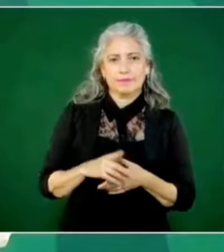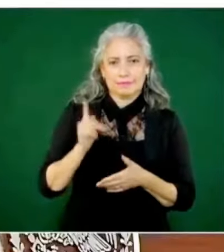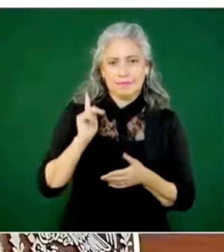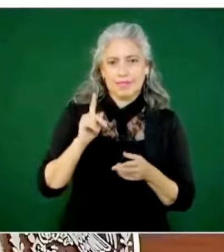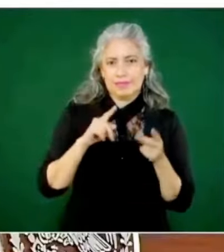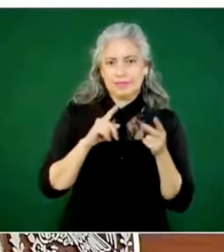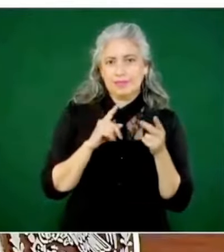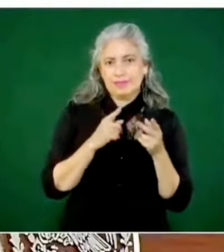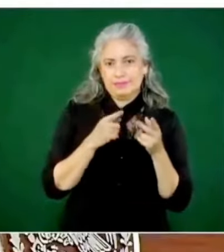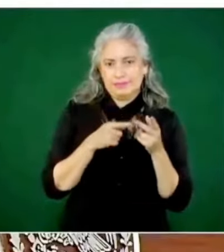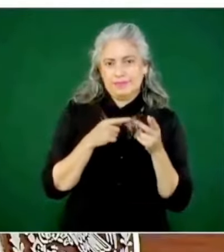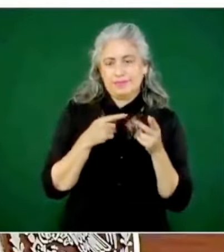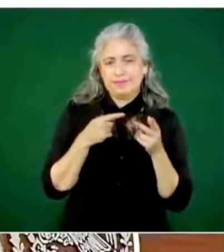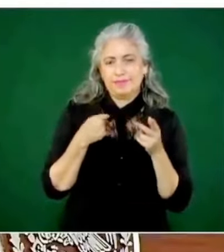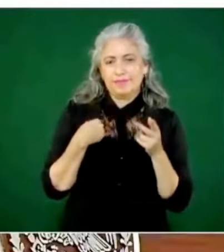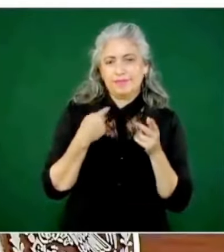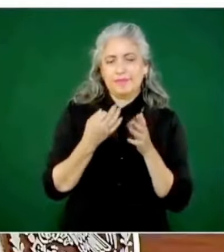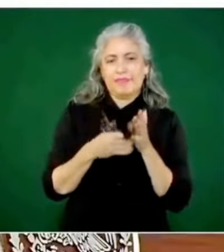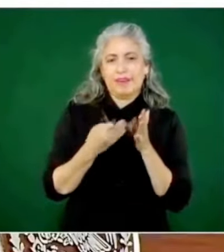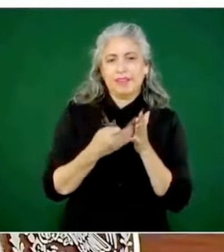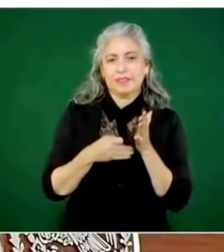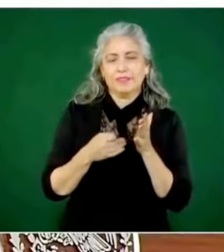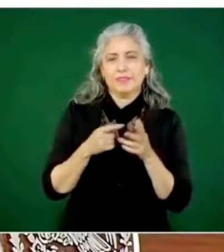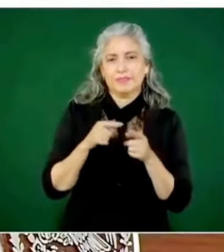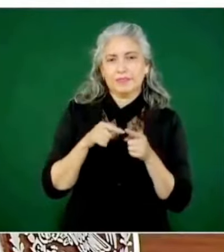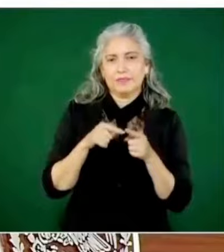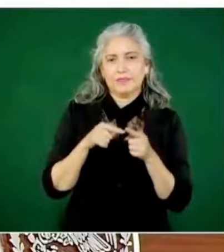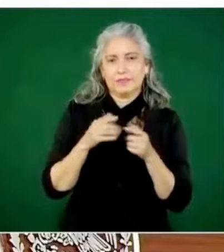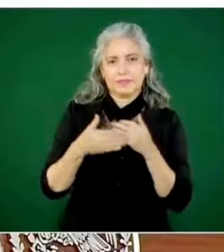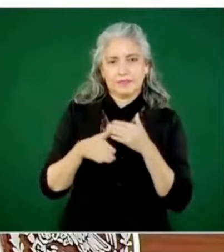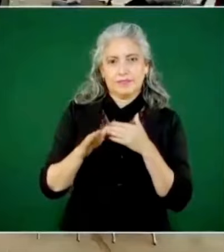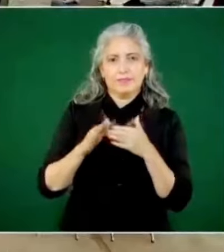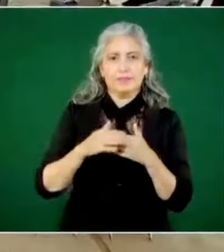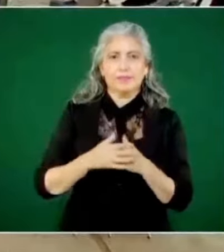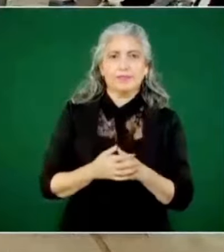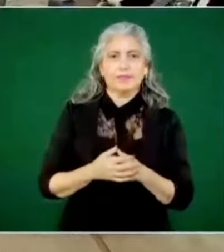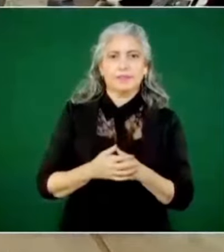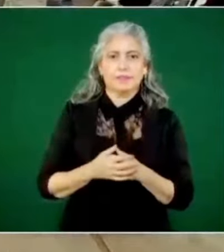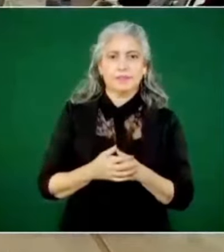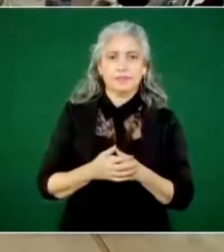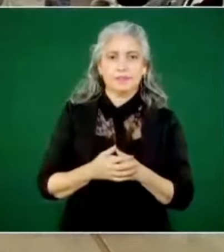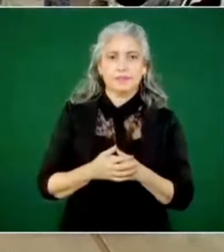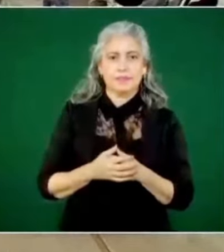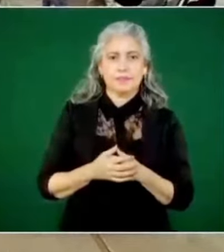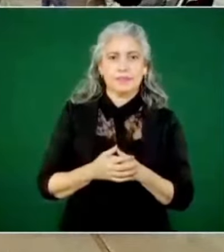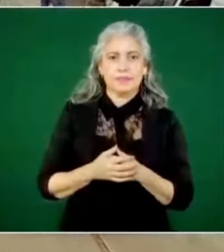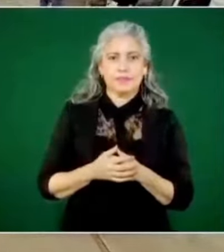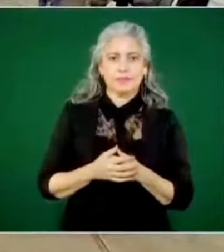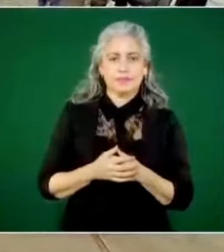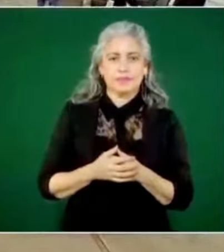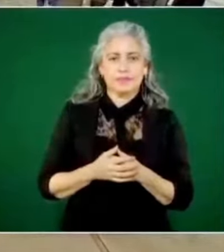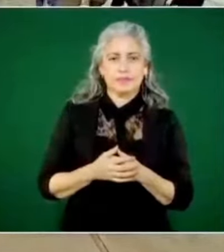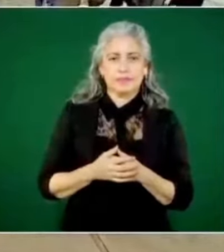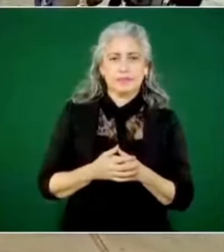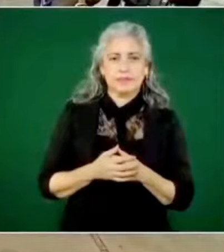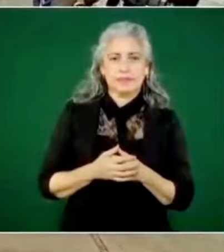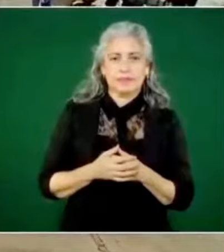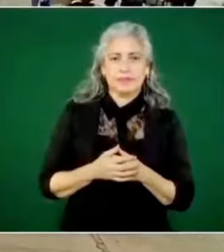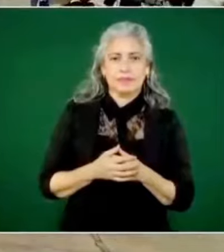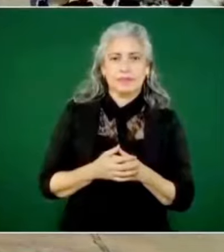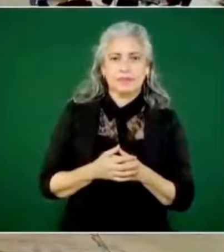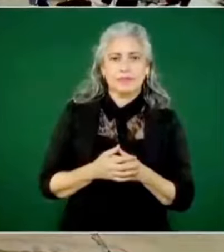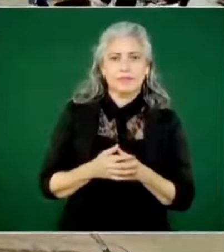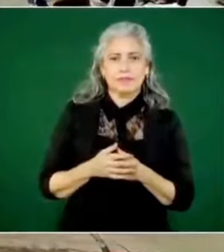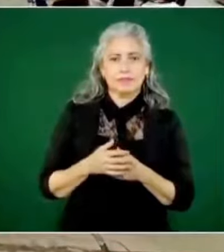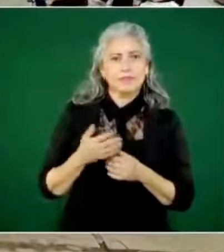hasta donde